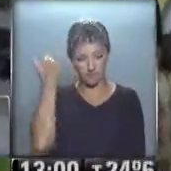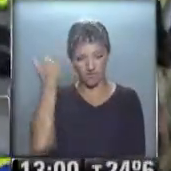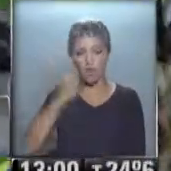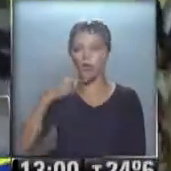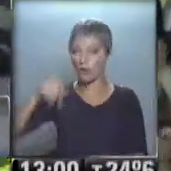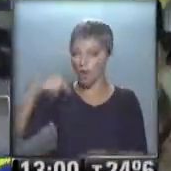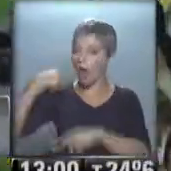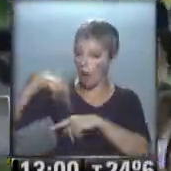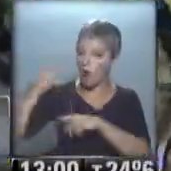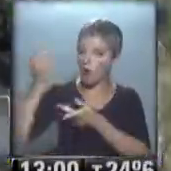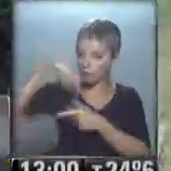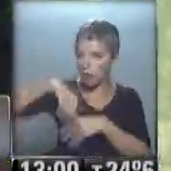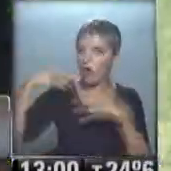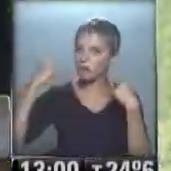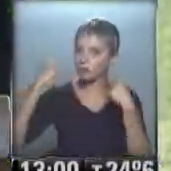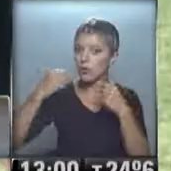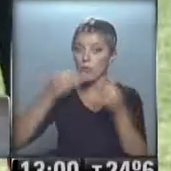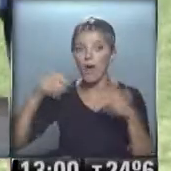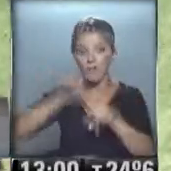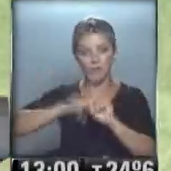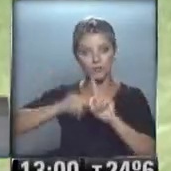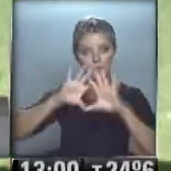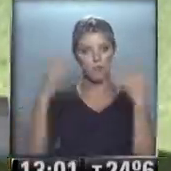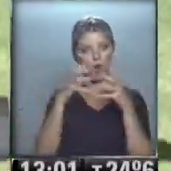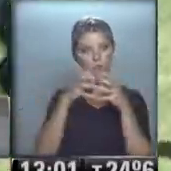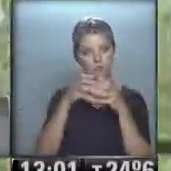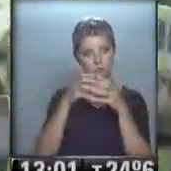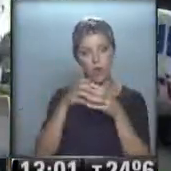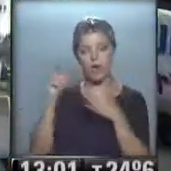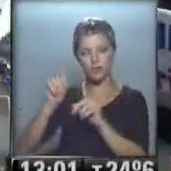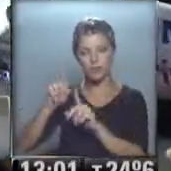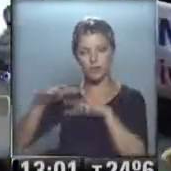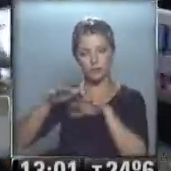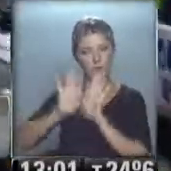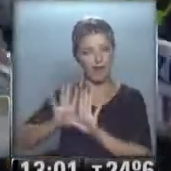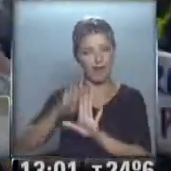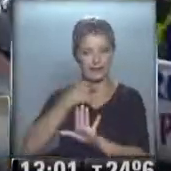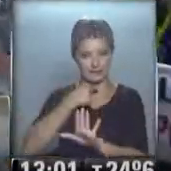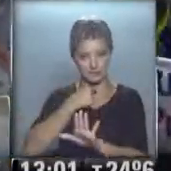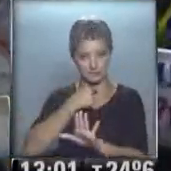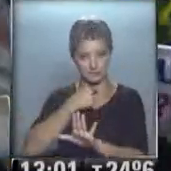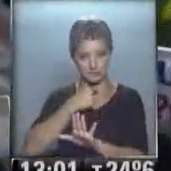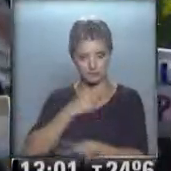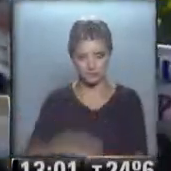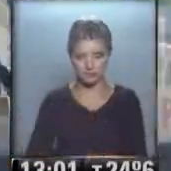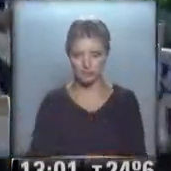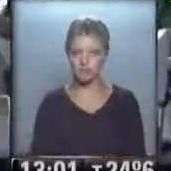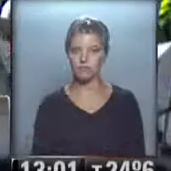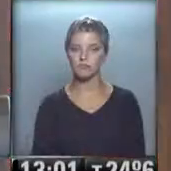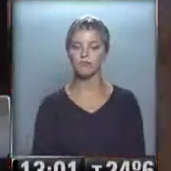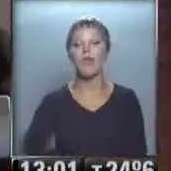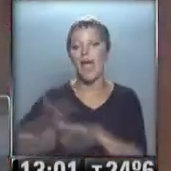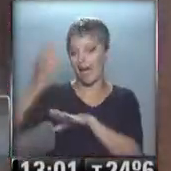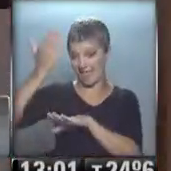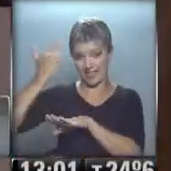volver a instalarse durante la celebración de la Copa Mundial de Fútbol en junio y julio próximos. En aquel